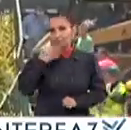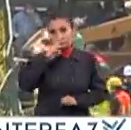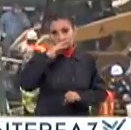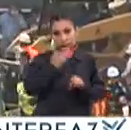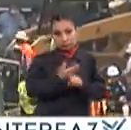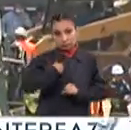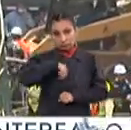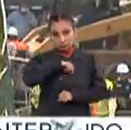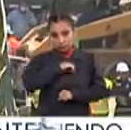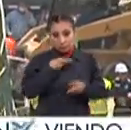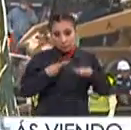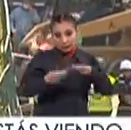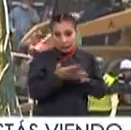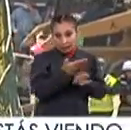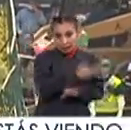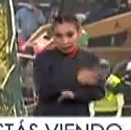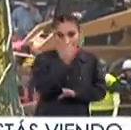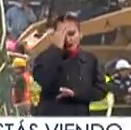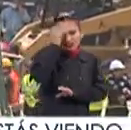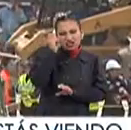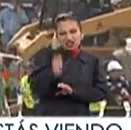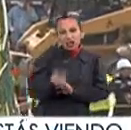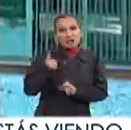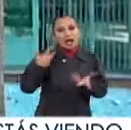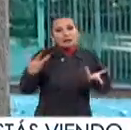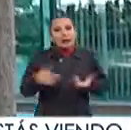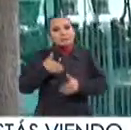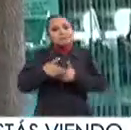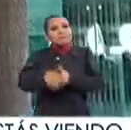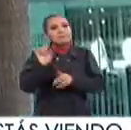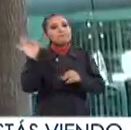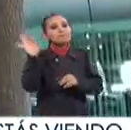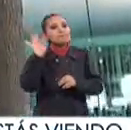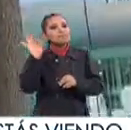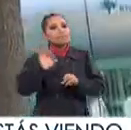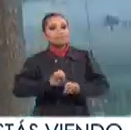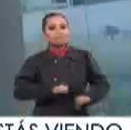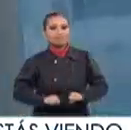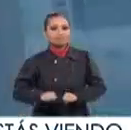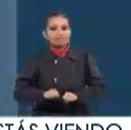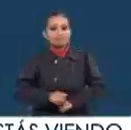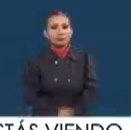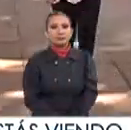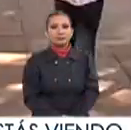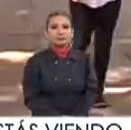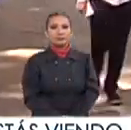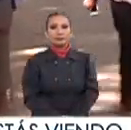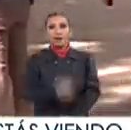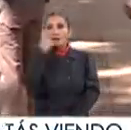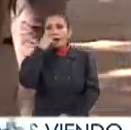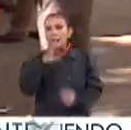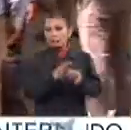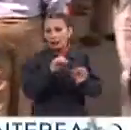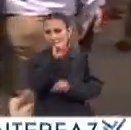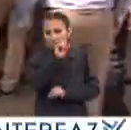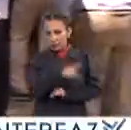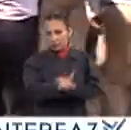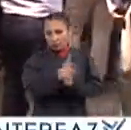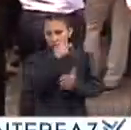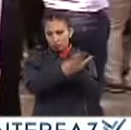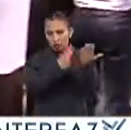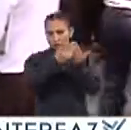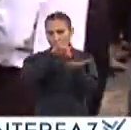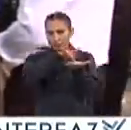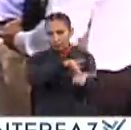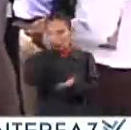responsabilidad de estar preparados y conocer cómo reaccionar frente a estos fenómenos Para platicarnos sobre el programa